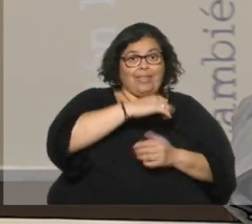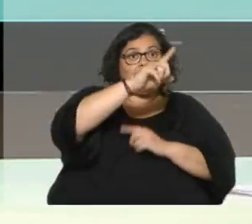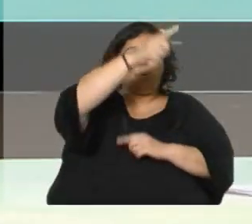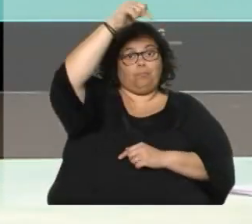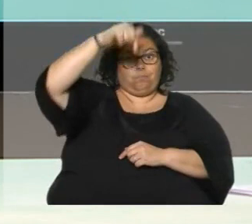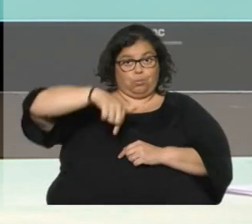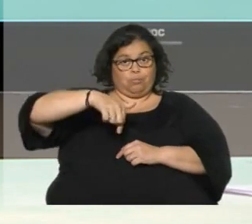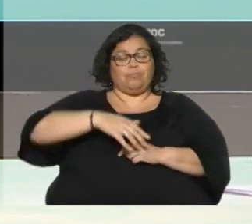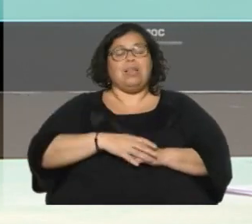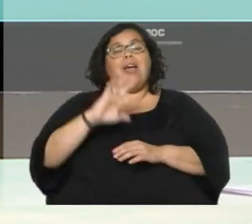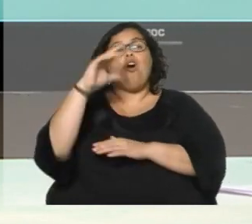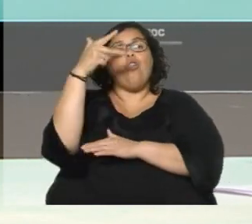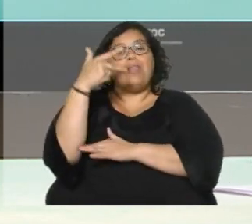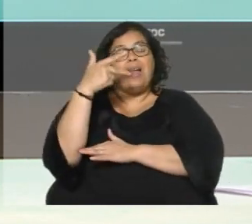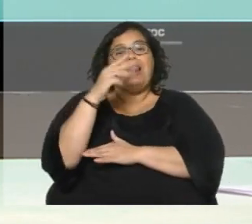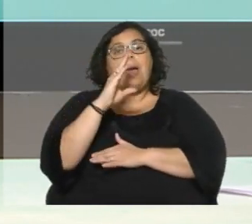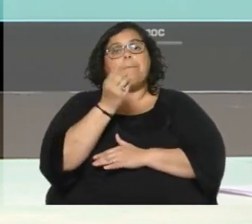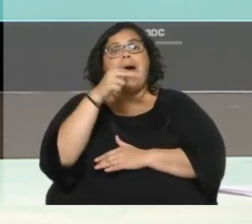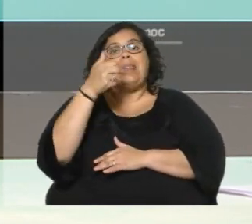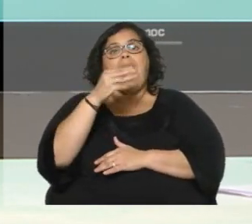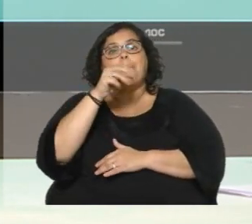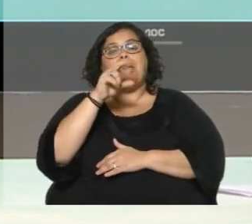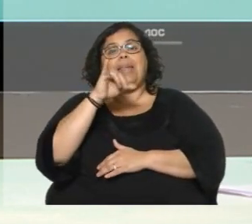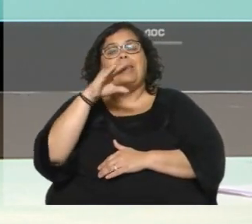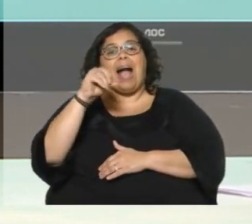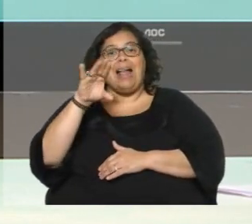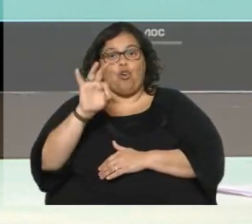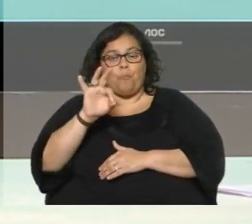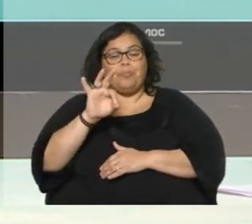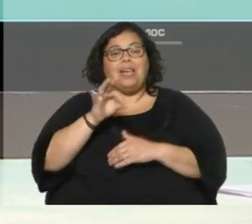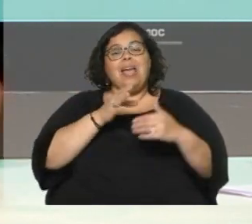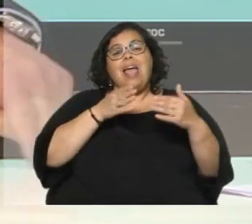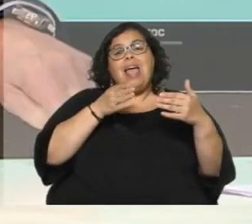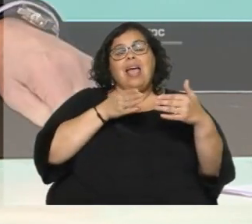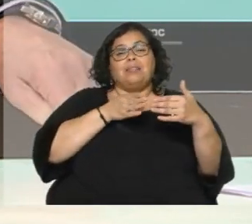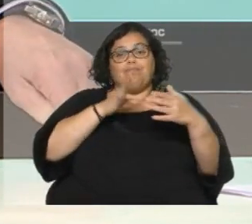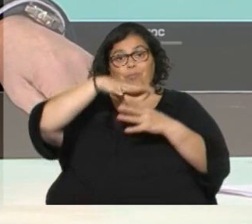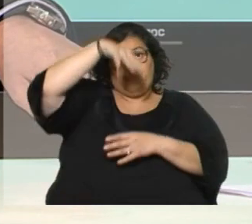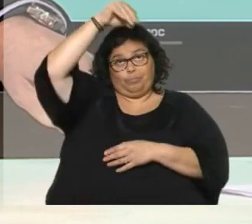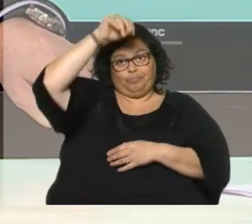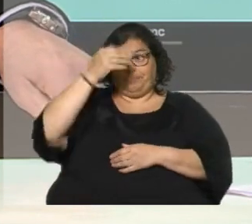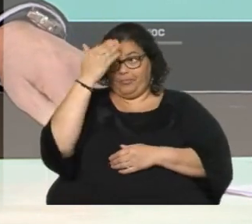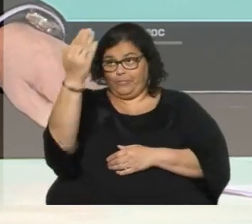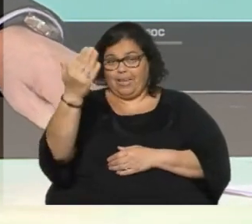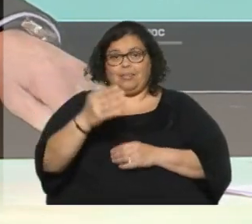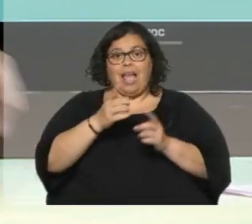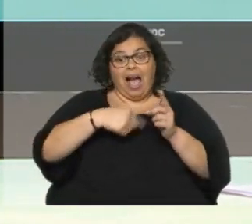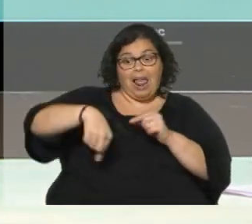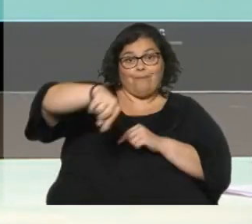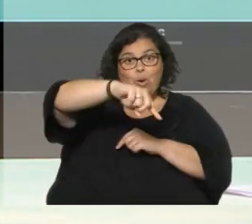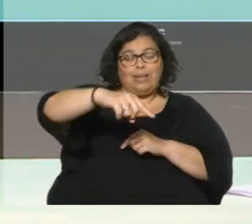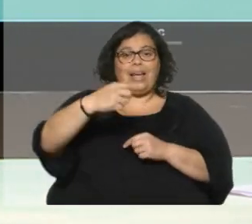En el Hotel Panamericano, ahí en la 9 de julio, casi corrientes, a la vuelta del hotel donde había sido